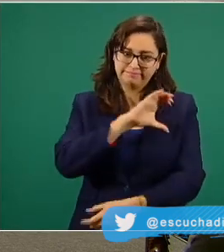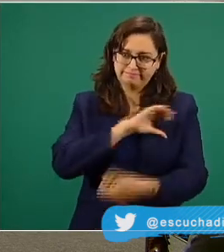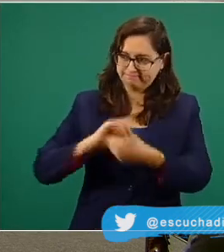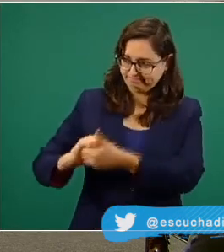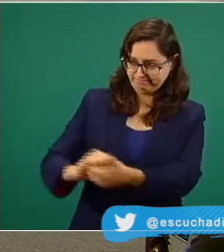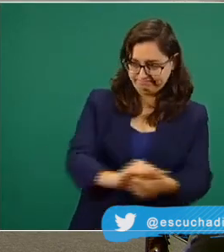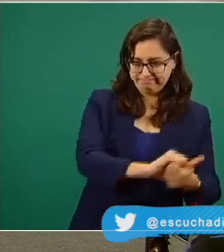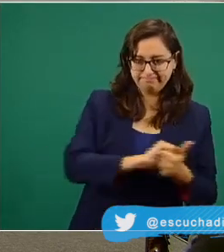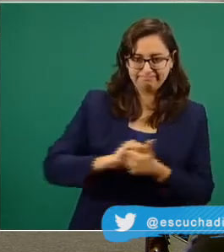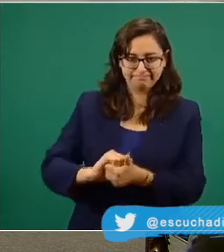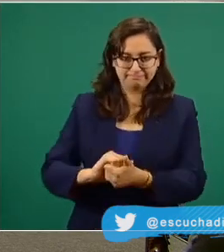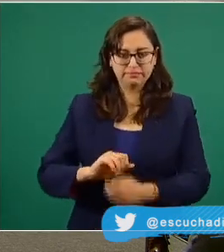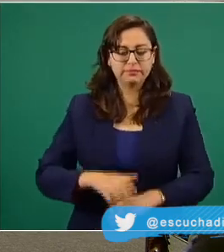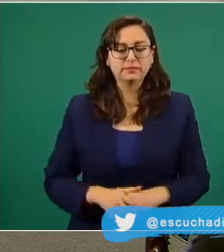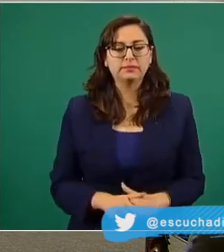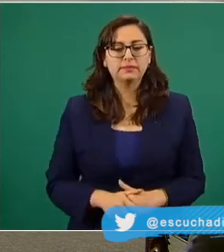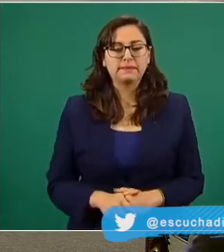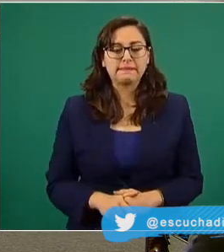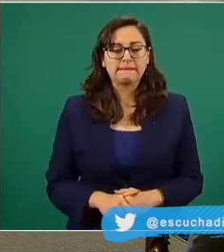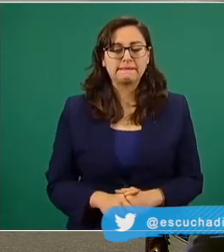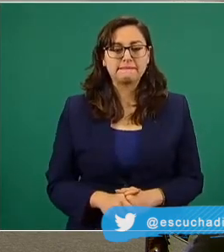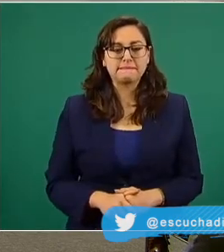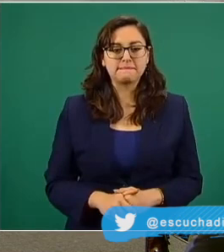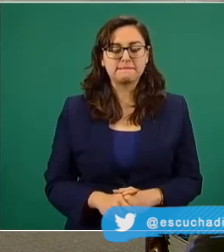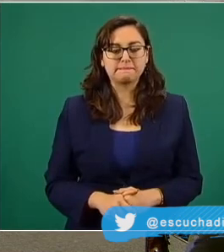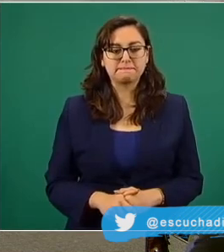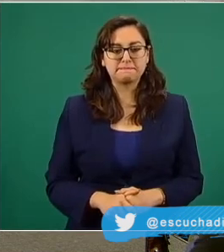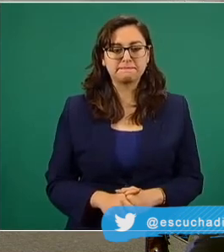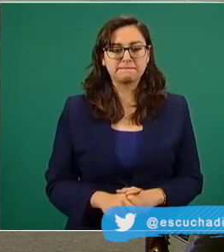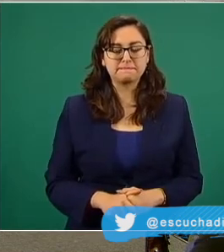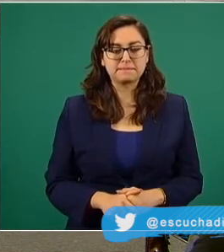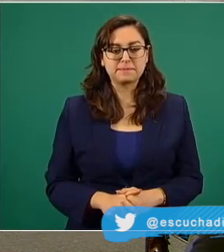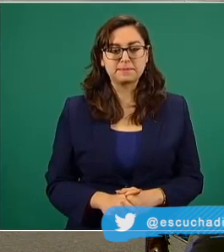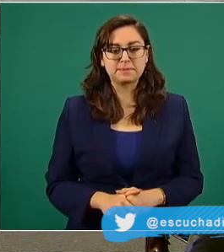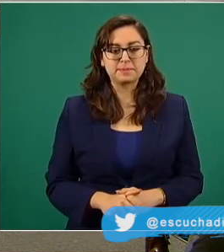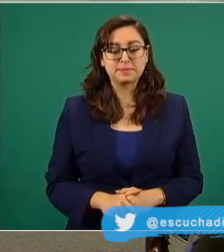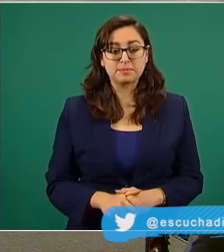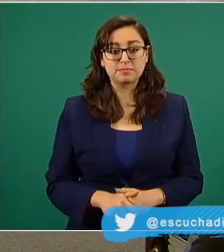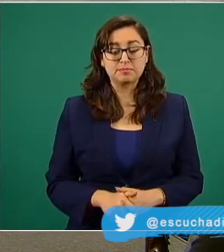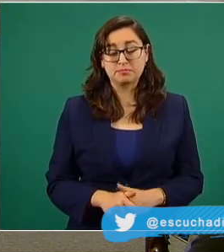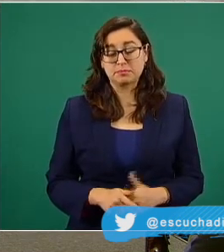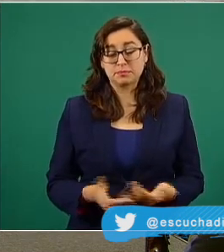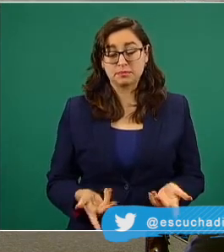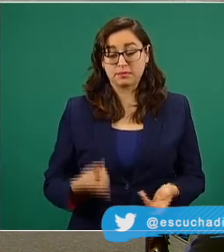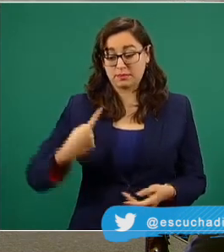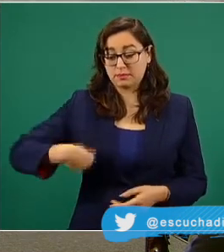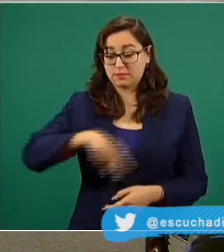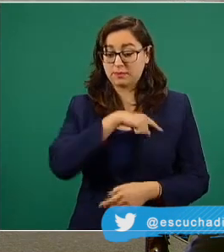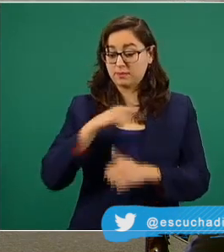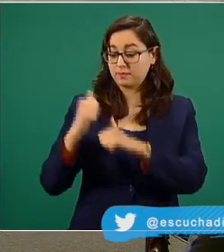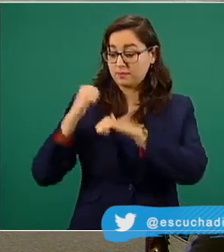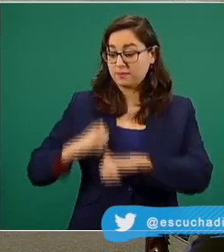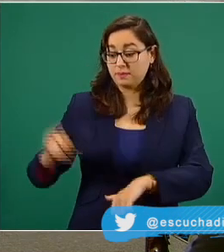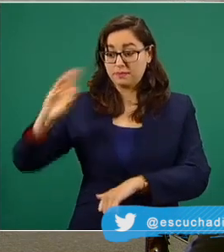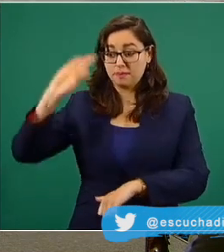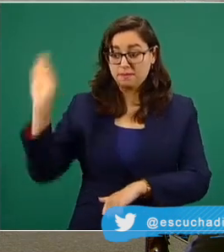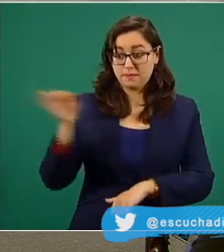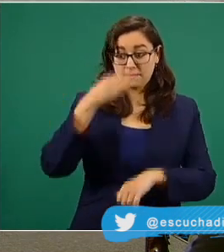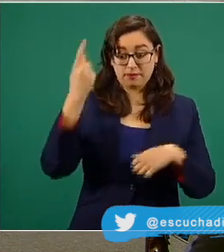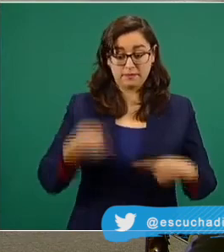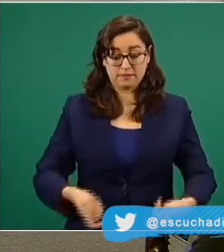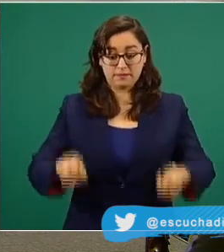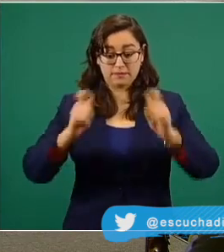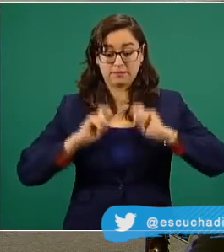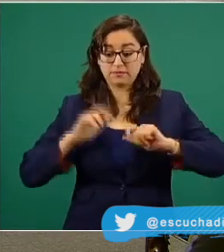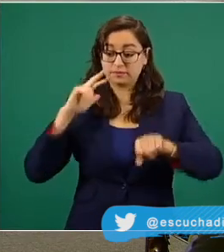En cumplimiento con nuestra responsabilidad federal, hoy informamos